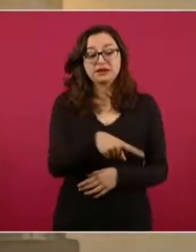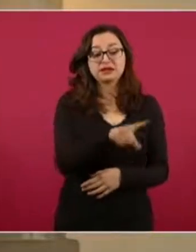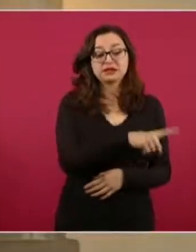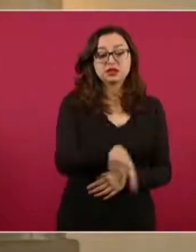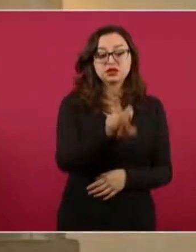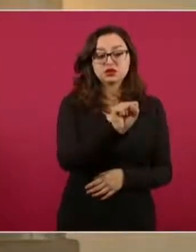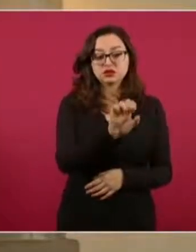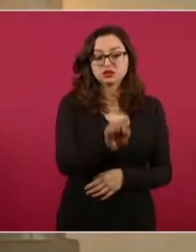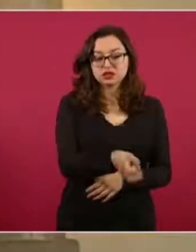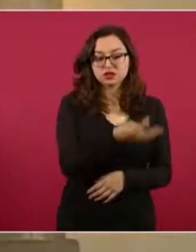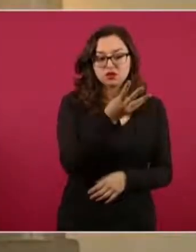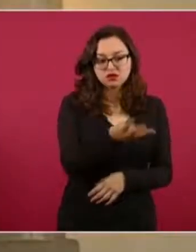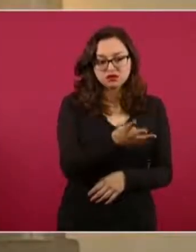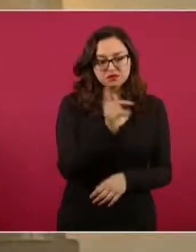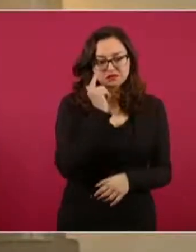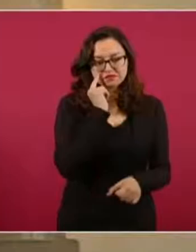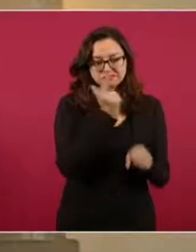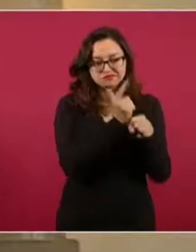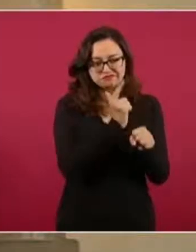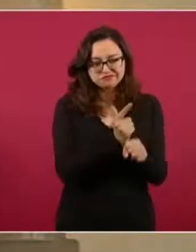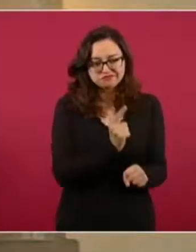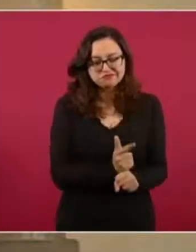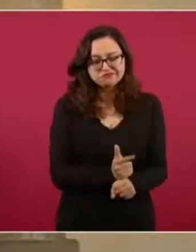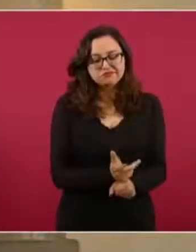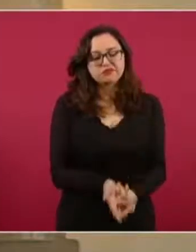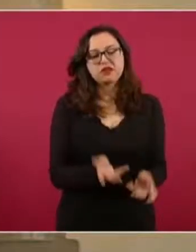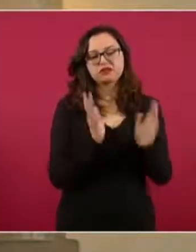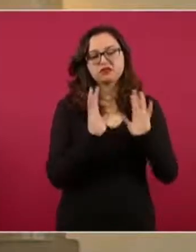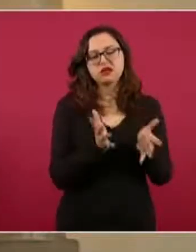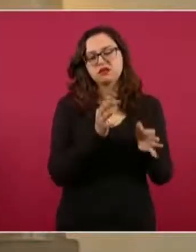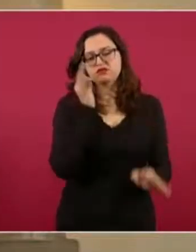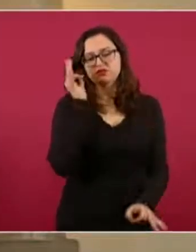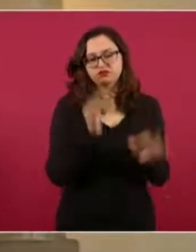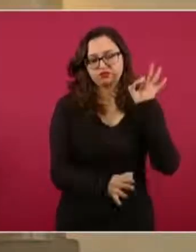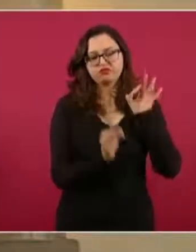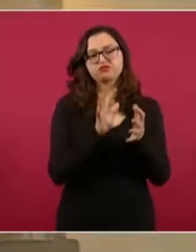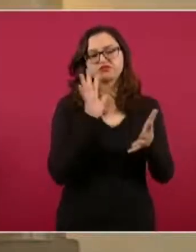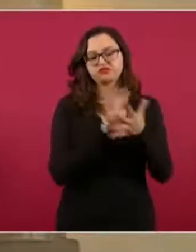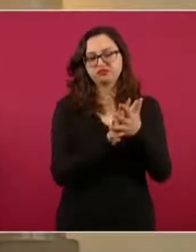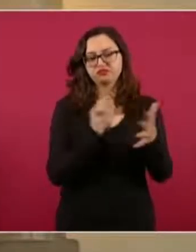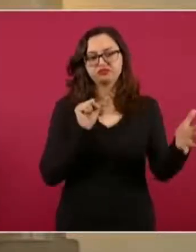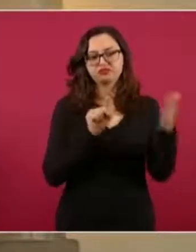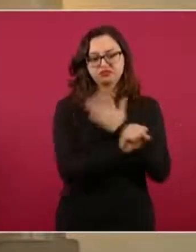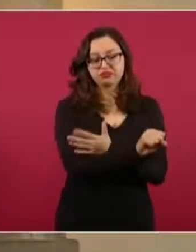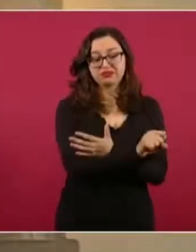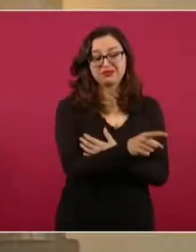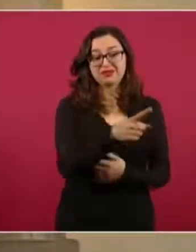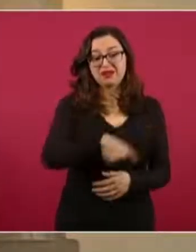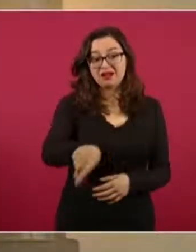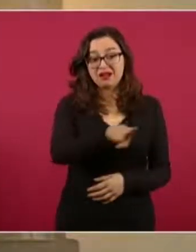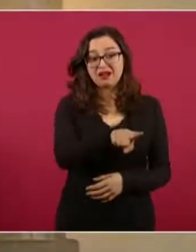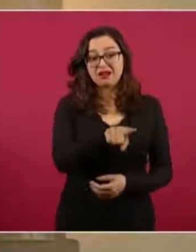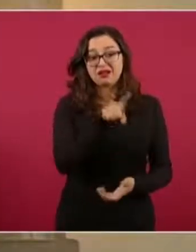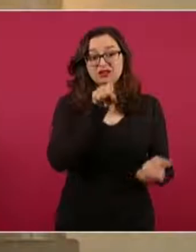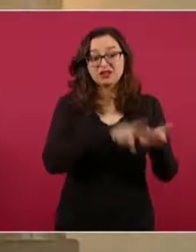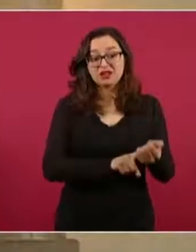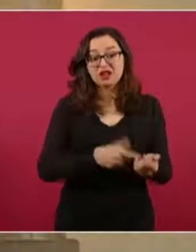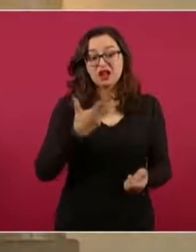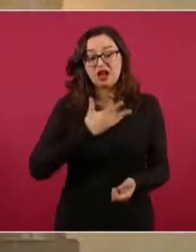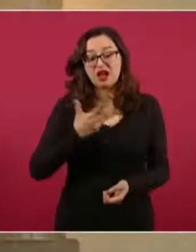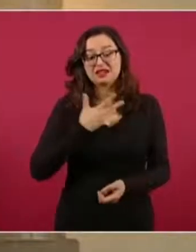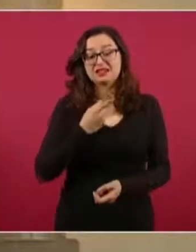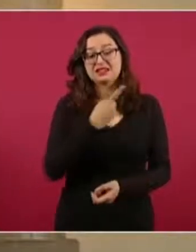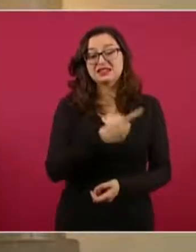de legal su detención por parte del juez de control. Se les aseguraron 175 armas